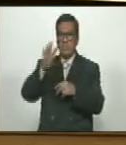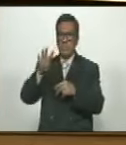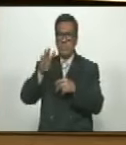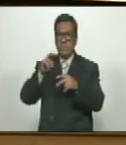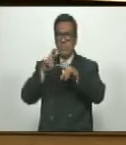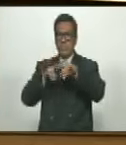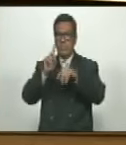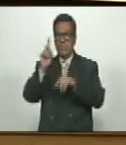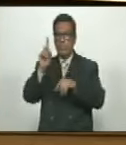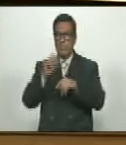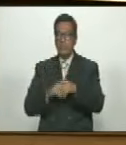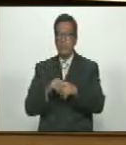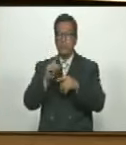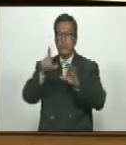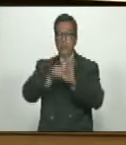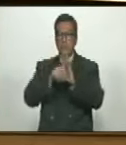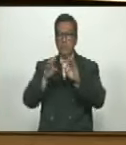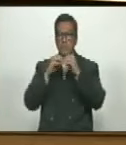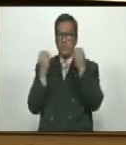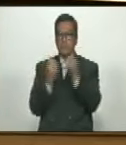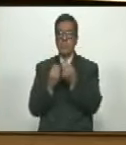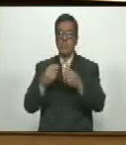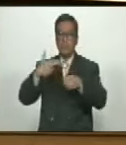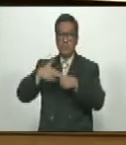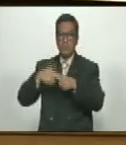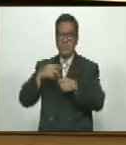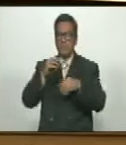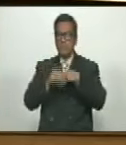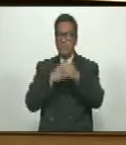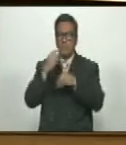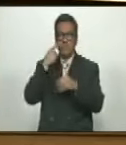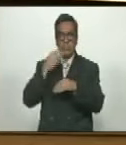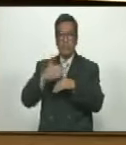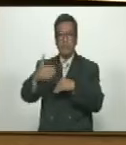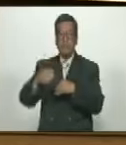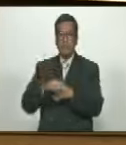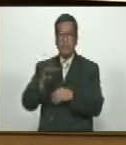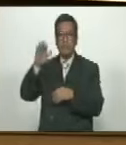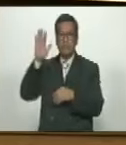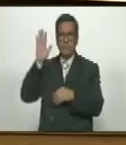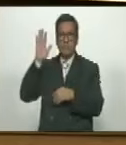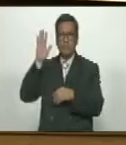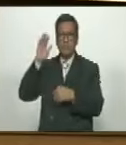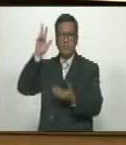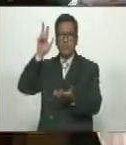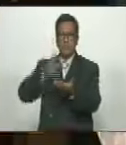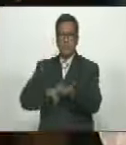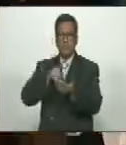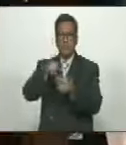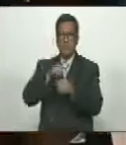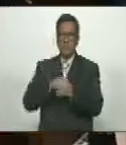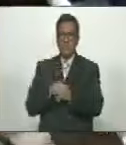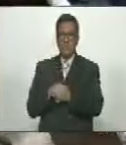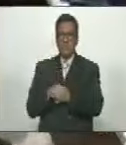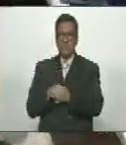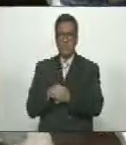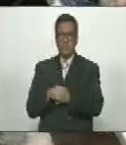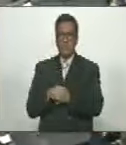numeral primero de la ley orgánica de hidrocarburos sirvanse a manifestar lo conocido de costumbre queda aprobada